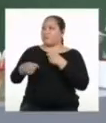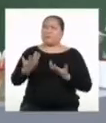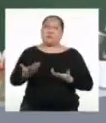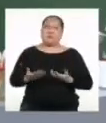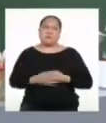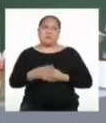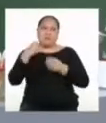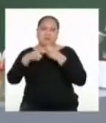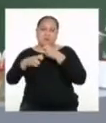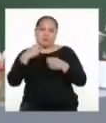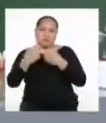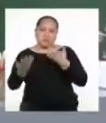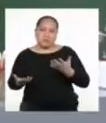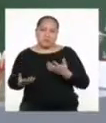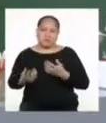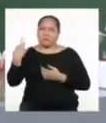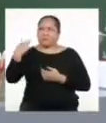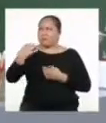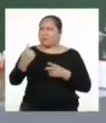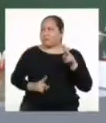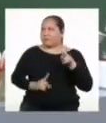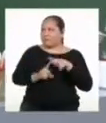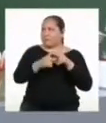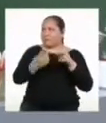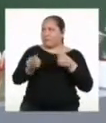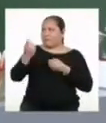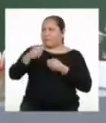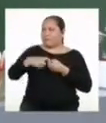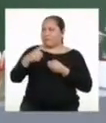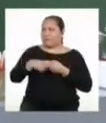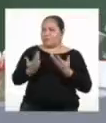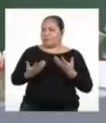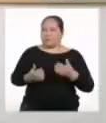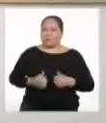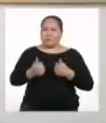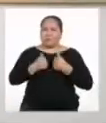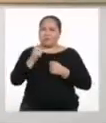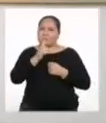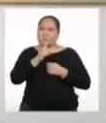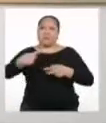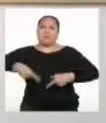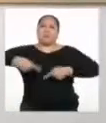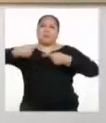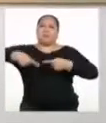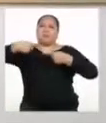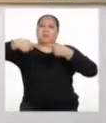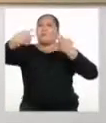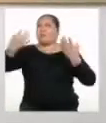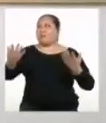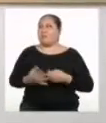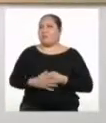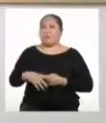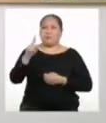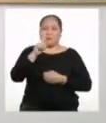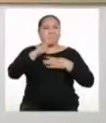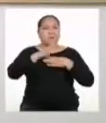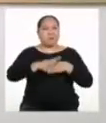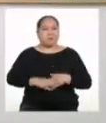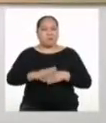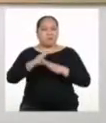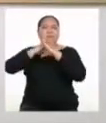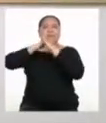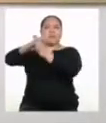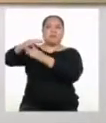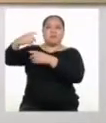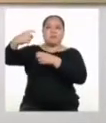los conflictos son parte de la vida, pero tampoco es la voz estar de pelea en pelea. Claro. Va por el lado de hacer lo posible para